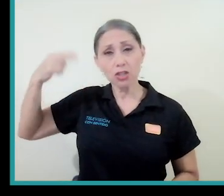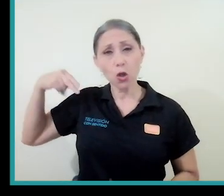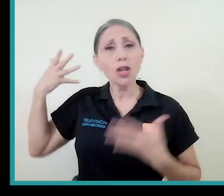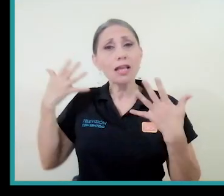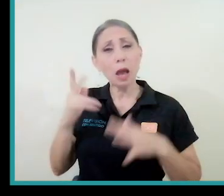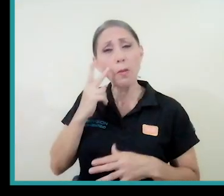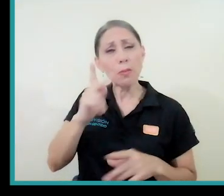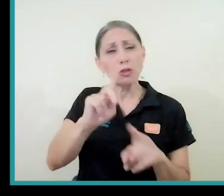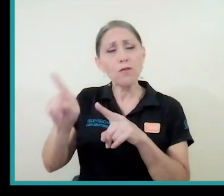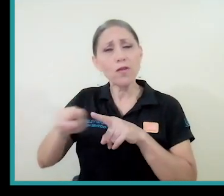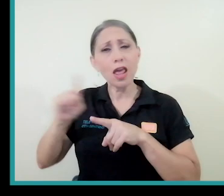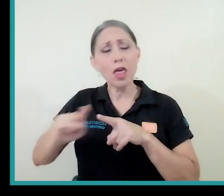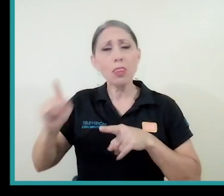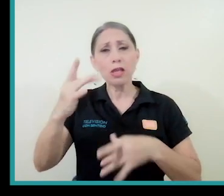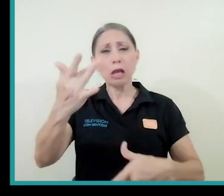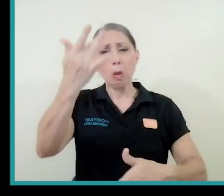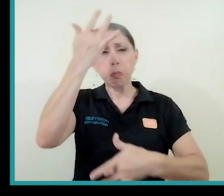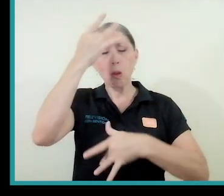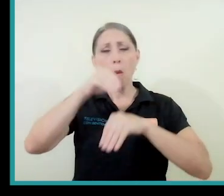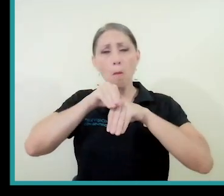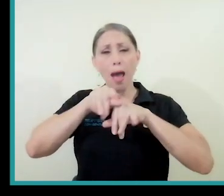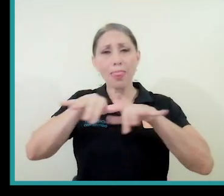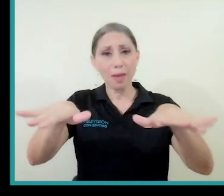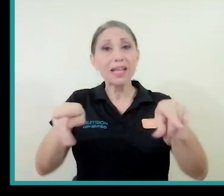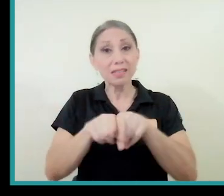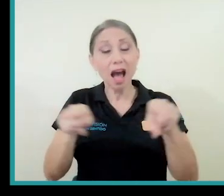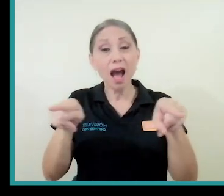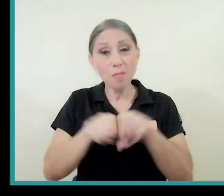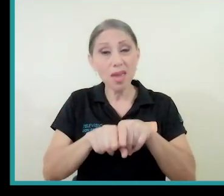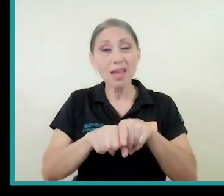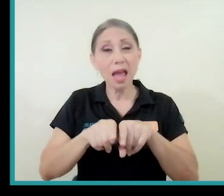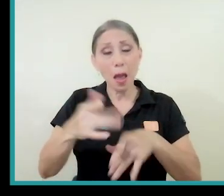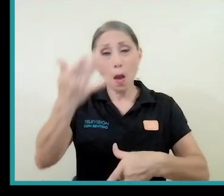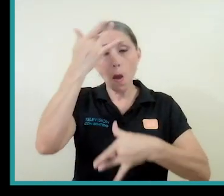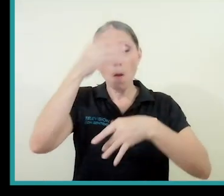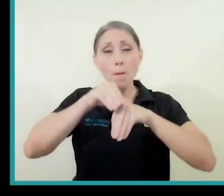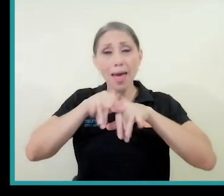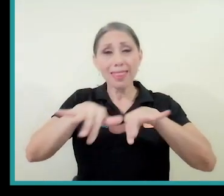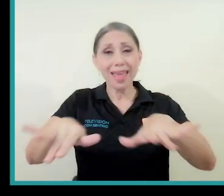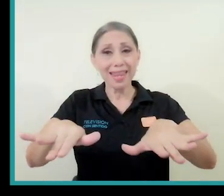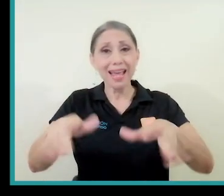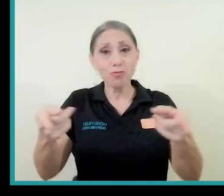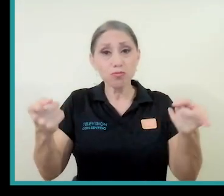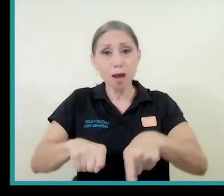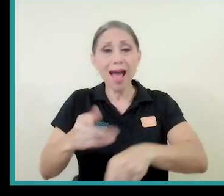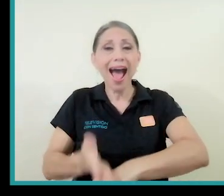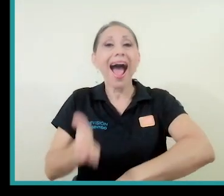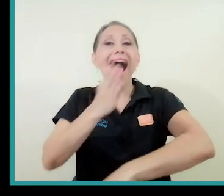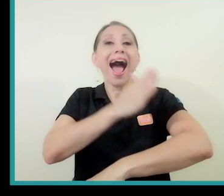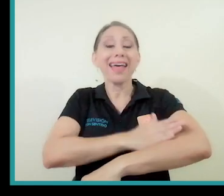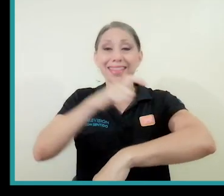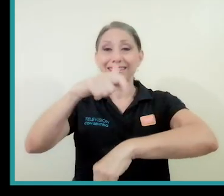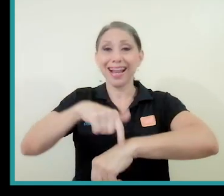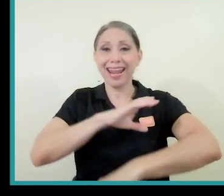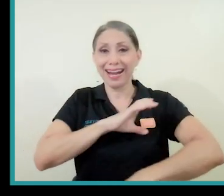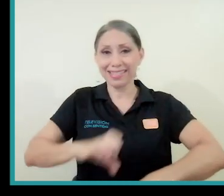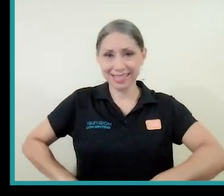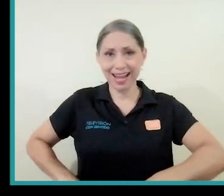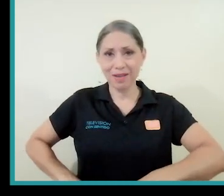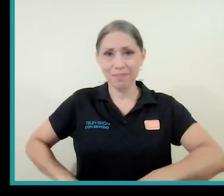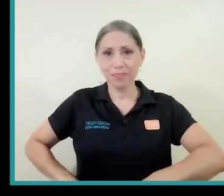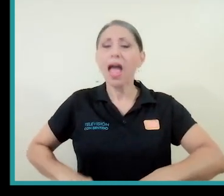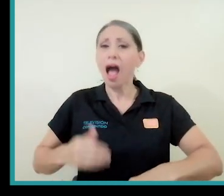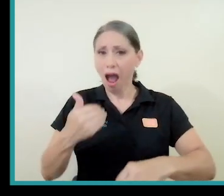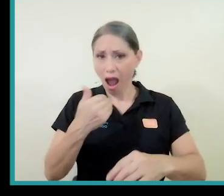historia nos trae, pues, hay, inclusive, pandemias que sucedieron antes de la era cristiana y